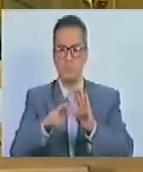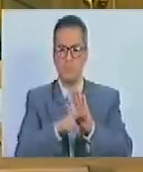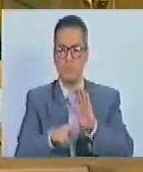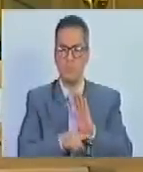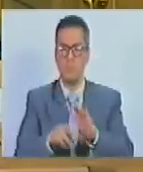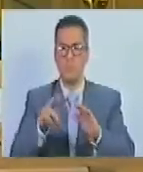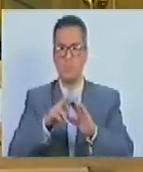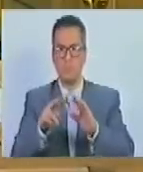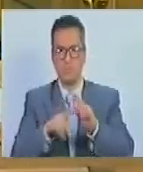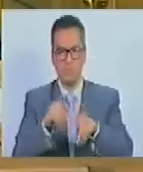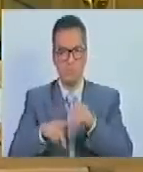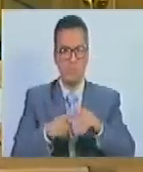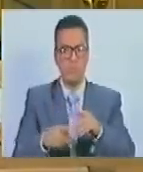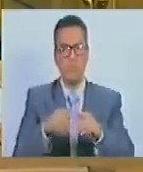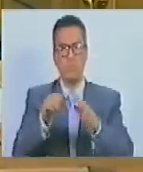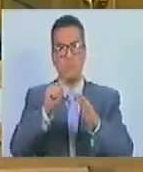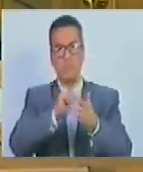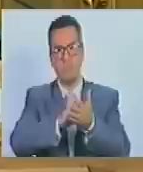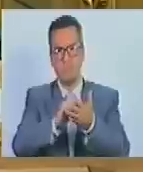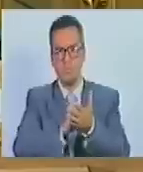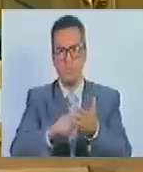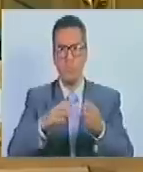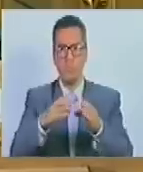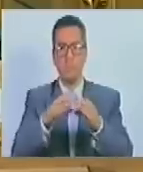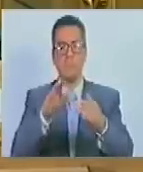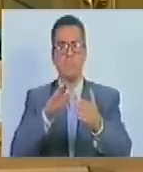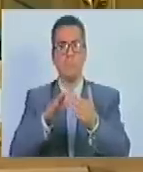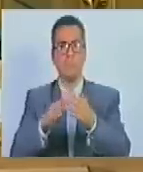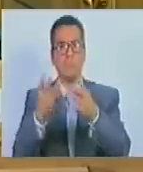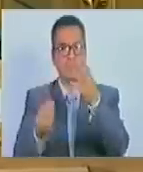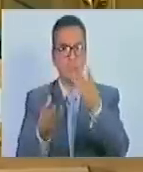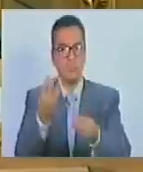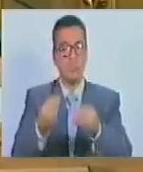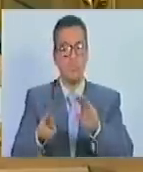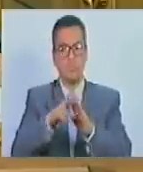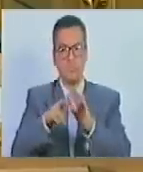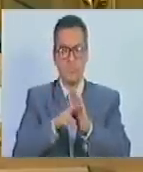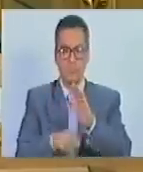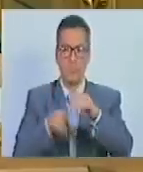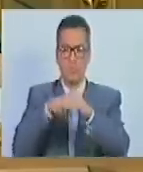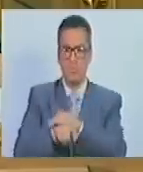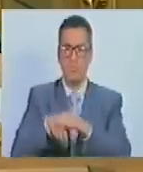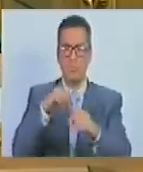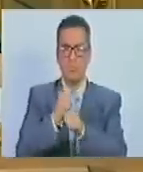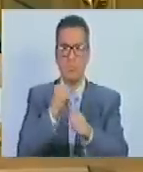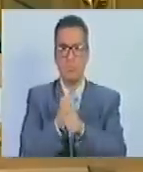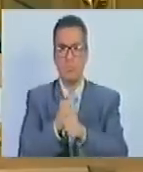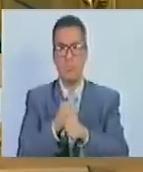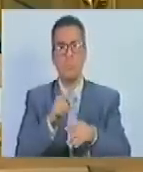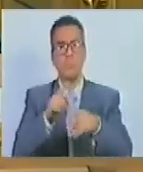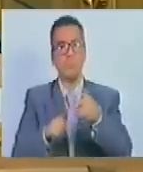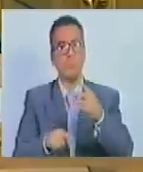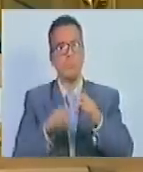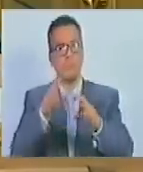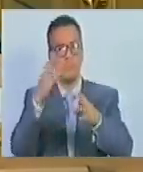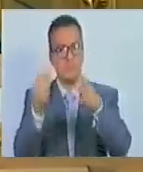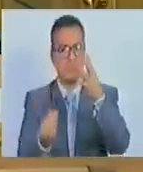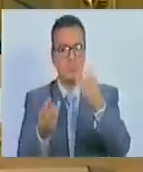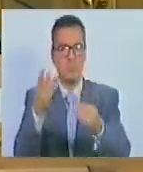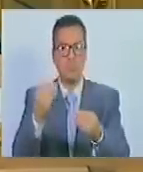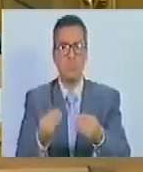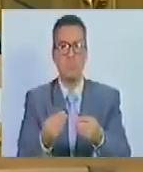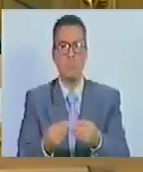y resoluciones, así como los estatutos del Consejo Comunal. El reglamento interno de funcionamiento de las instancias del Consejo Comunal